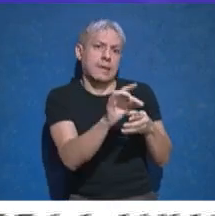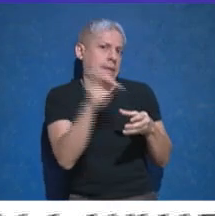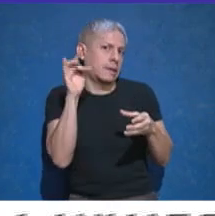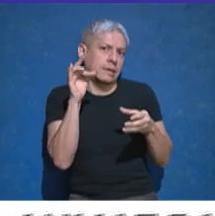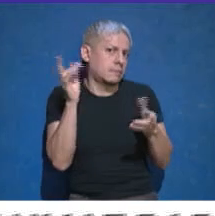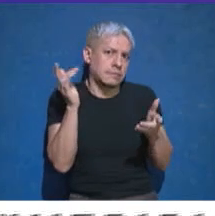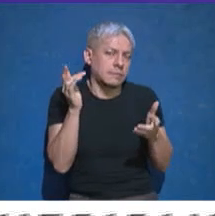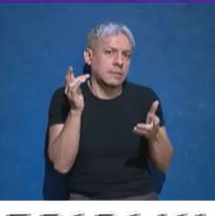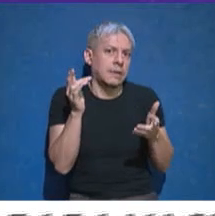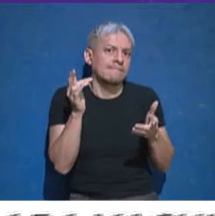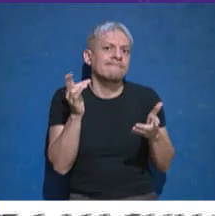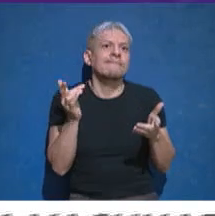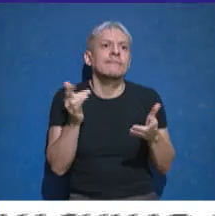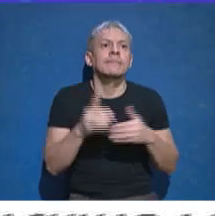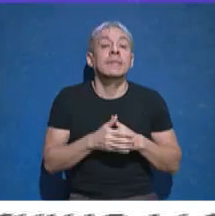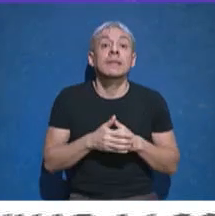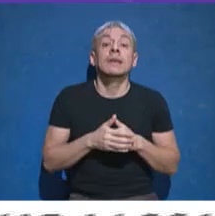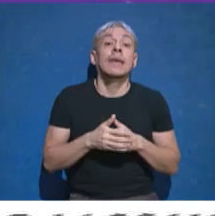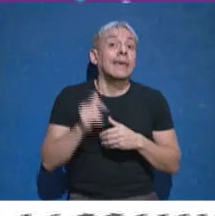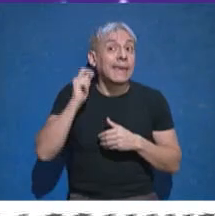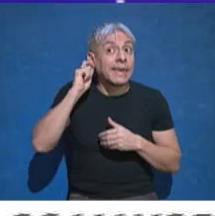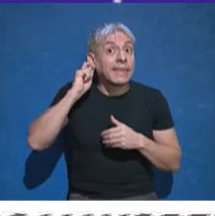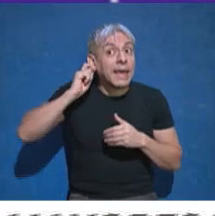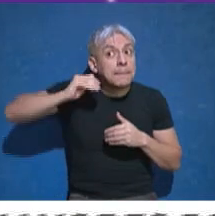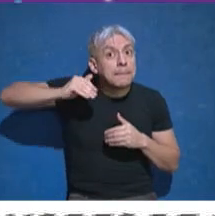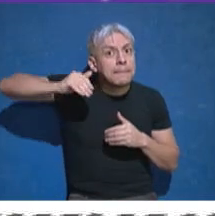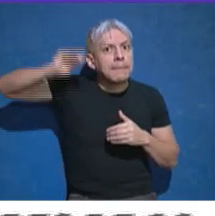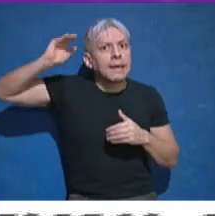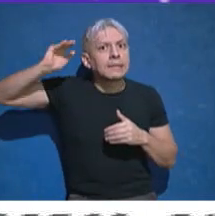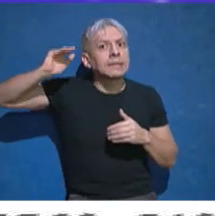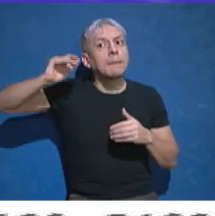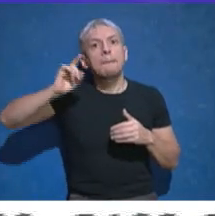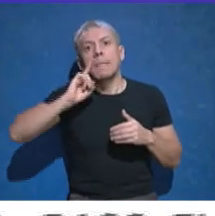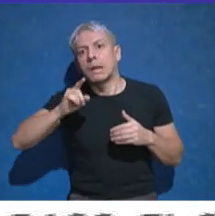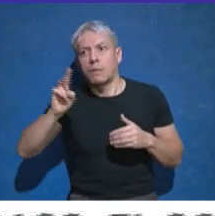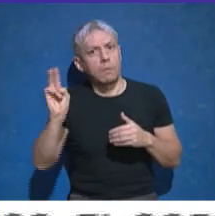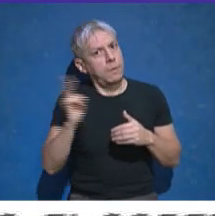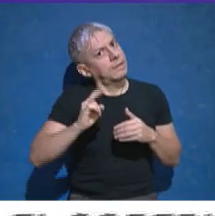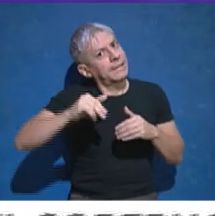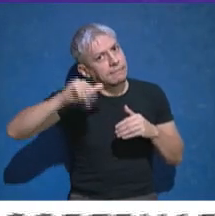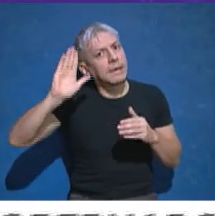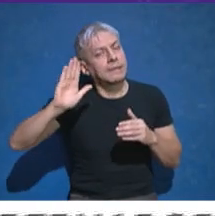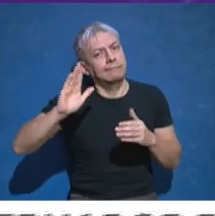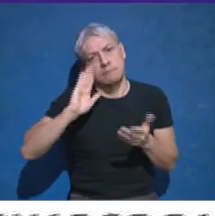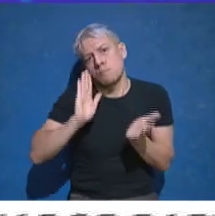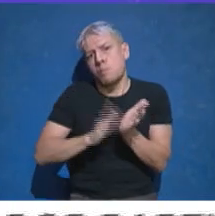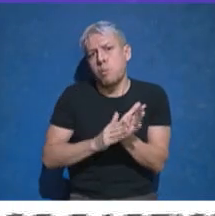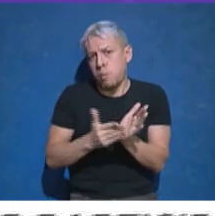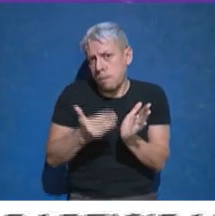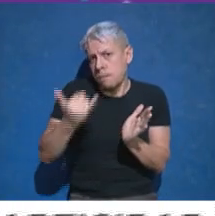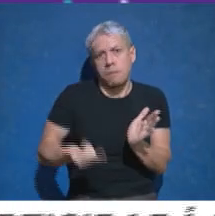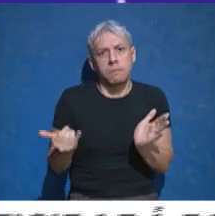grupos porque claramente a medida que aumenta la edad, aumenta la mortalidad y eso está demostrado y estudiado